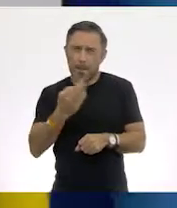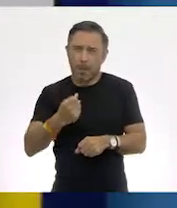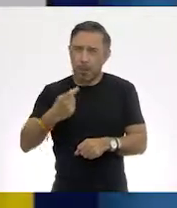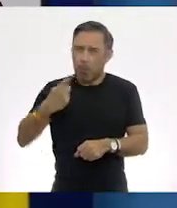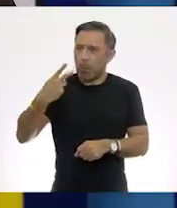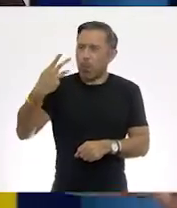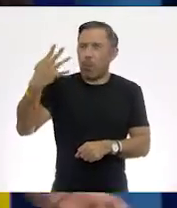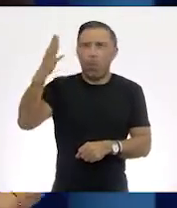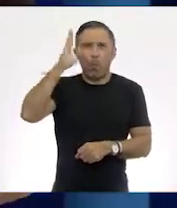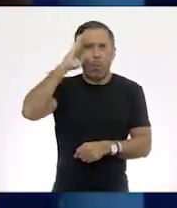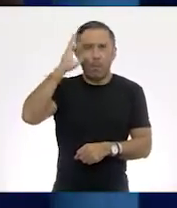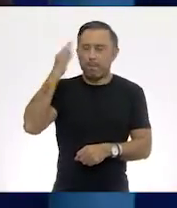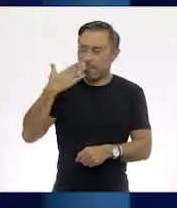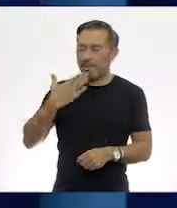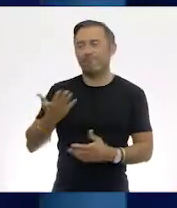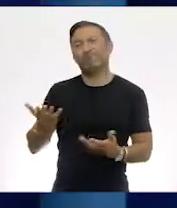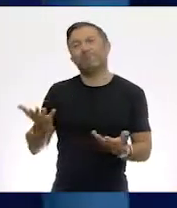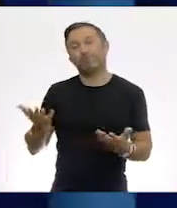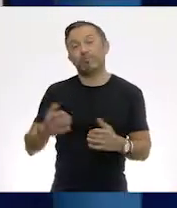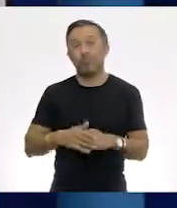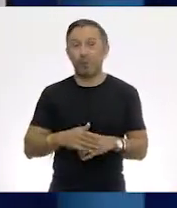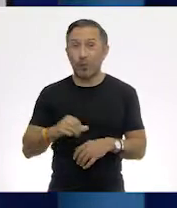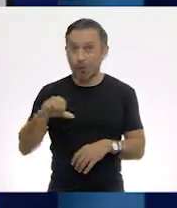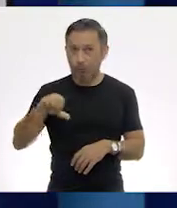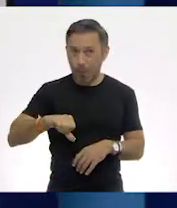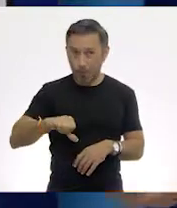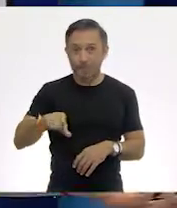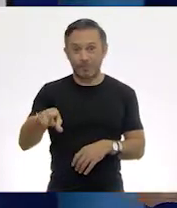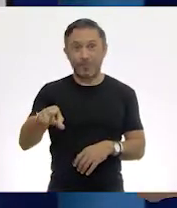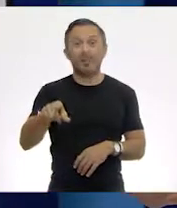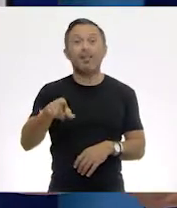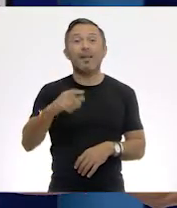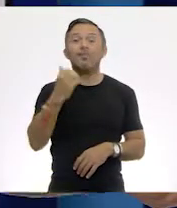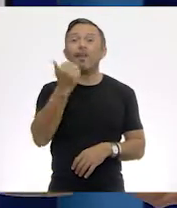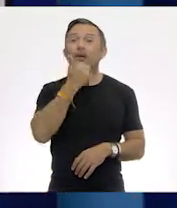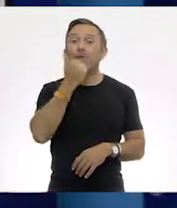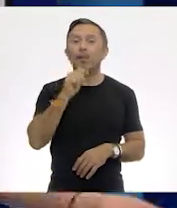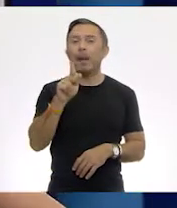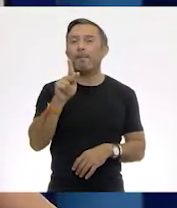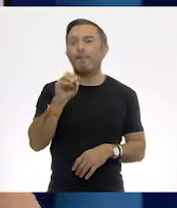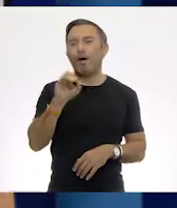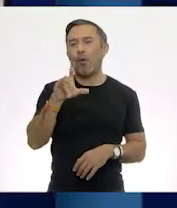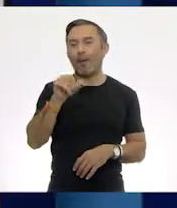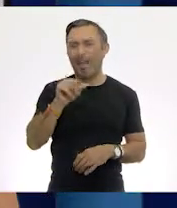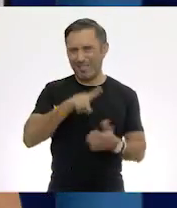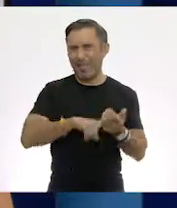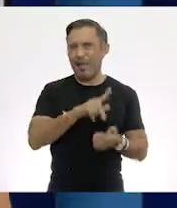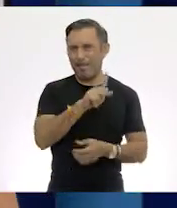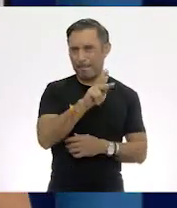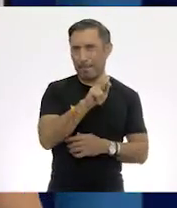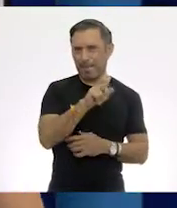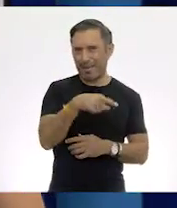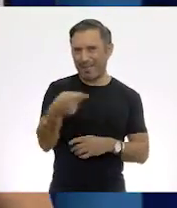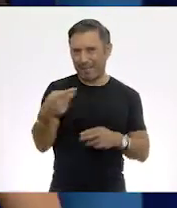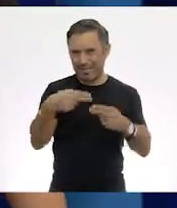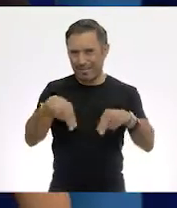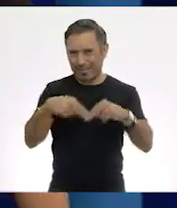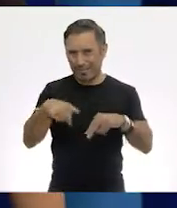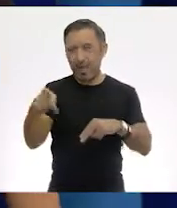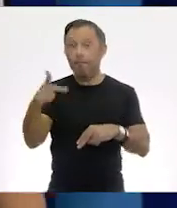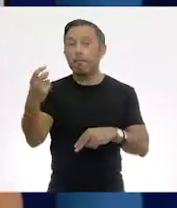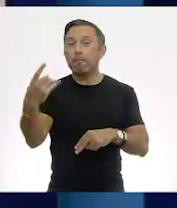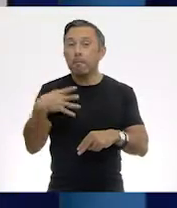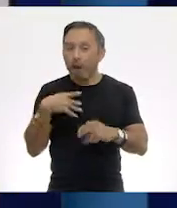de hoy, con la información que nos compartió nuestra alumna Paola, la nieta de Don Pepe, vimos la relación